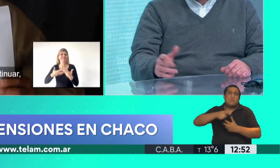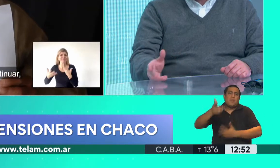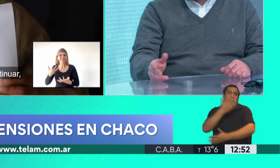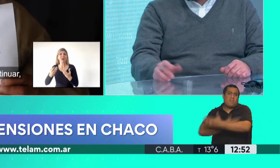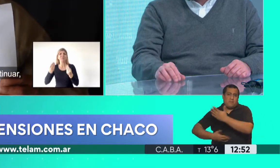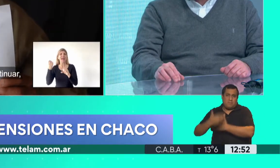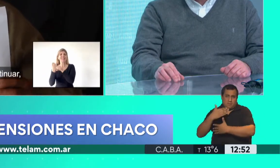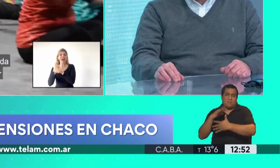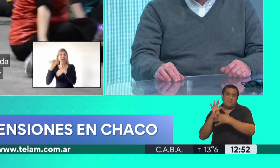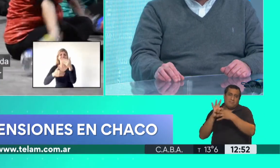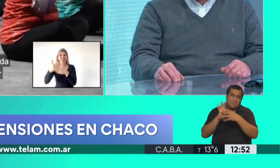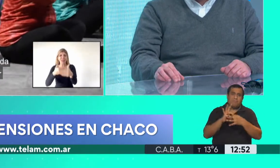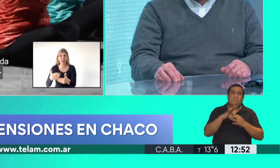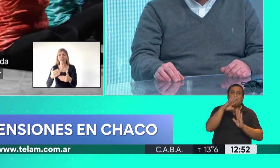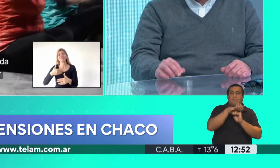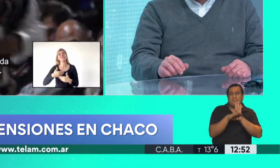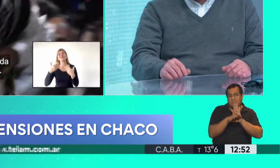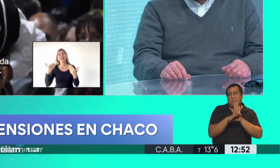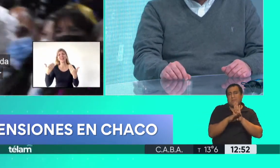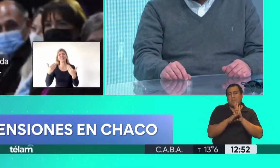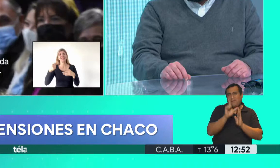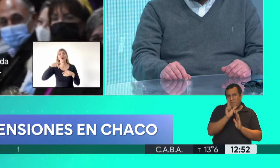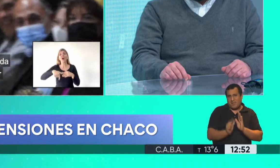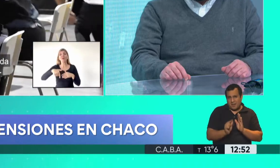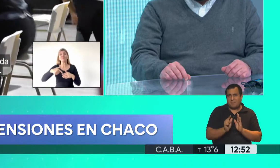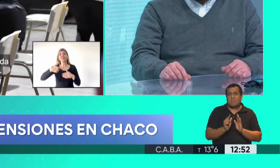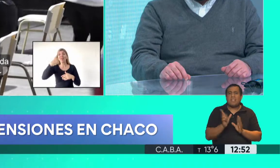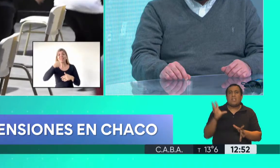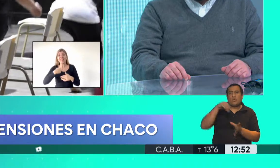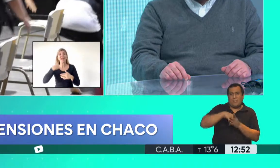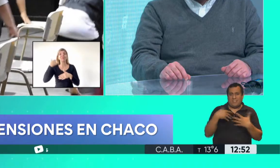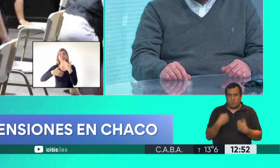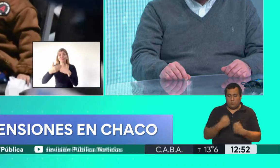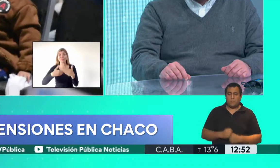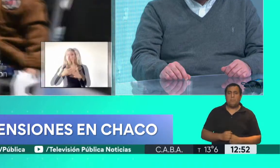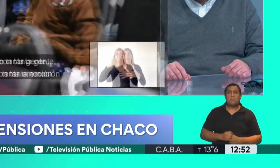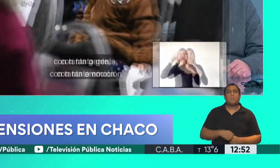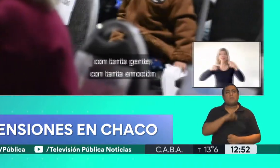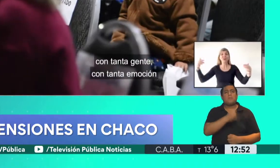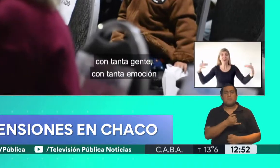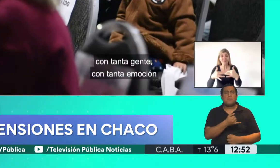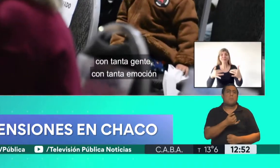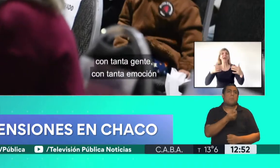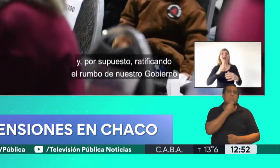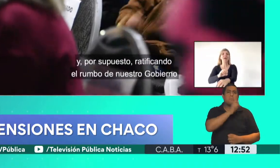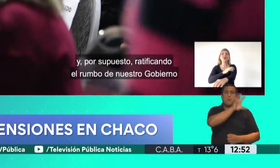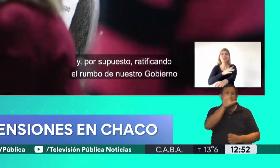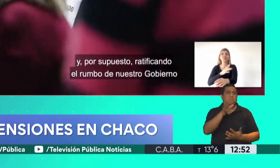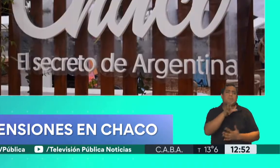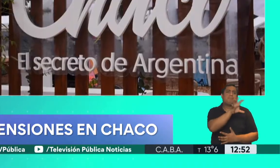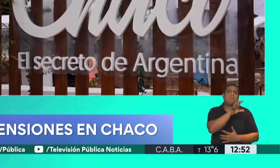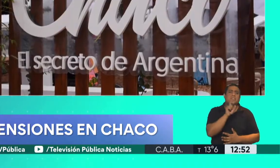afiliadas al programa federal Incluir Salud. Sobre todo, Matías, en provincias como el Chaco, tienen